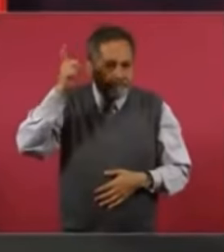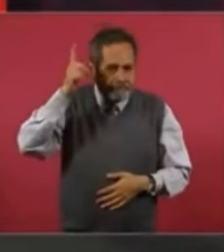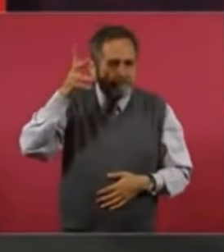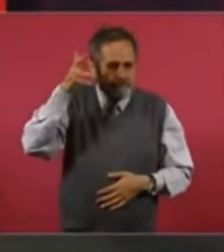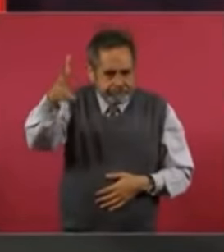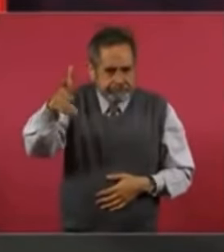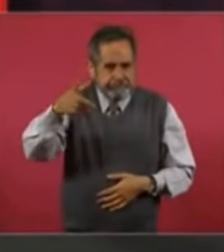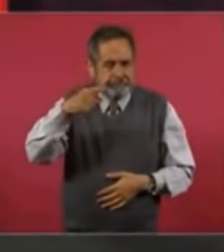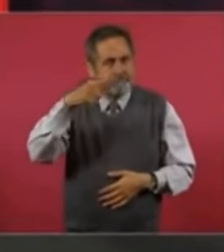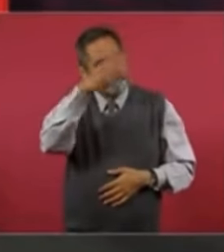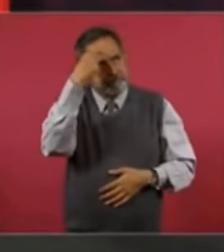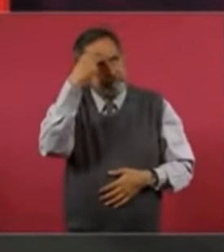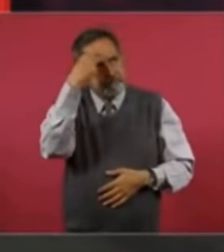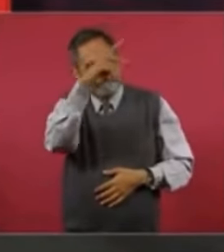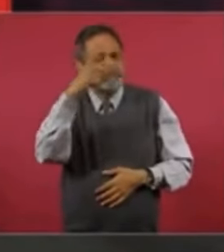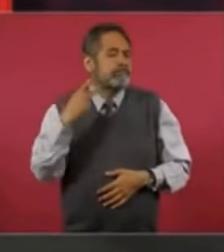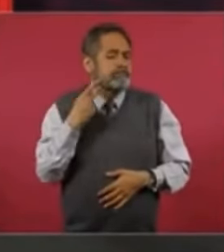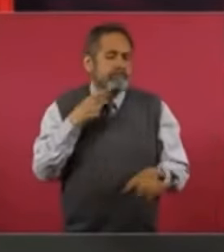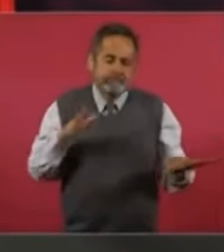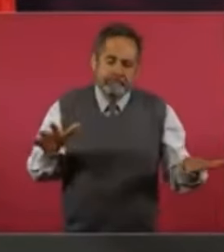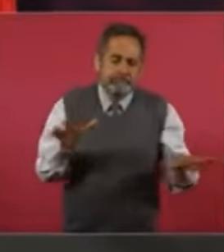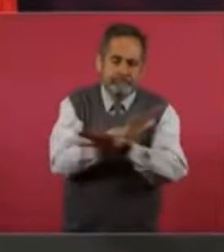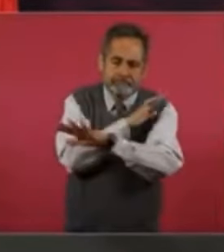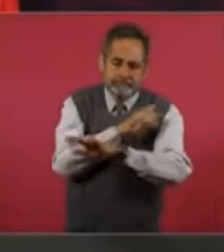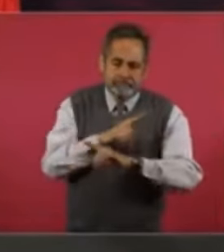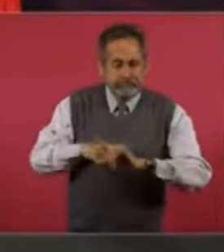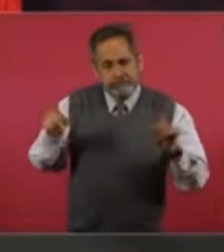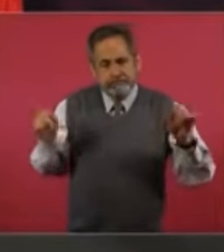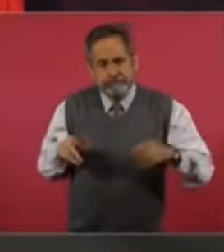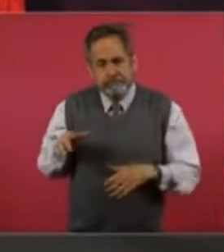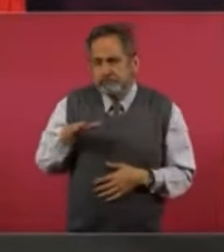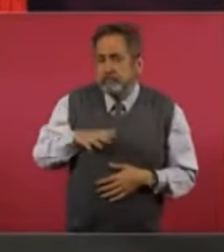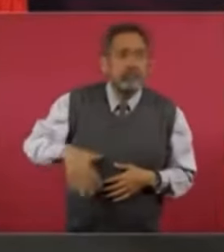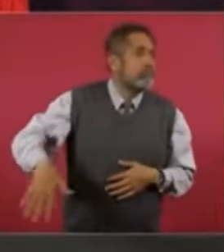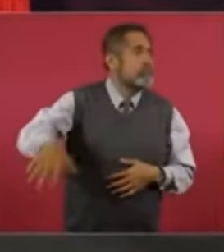cambie esa política, por el bien de todos.